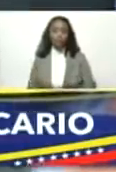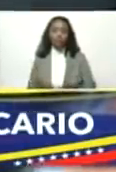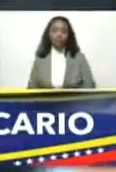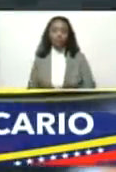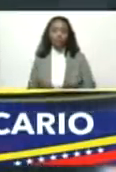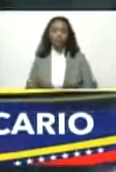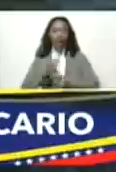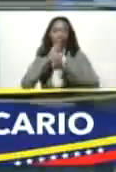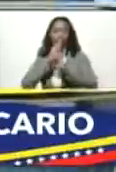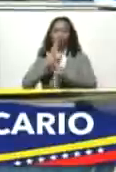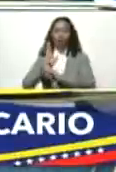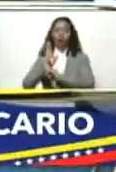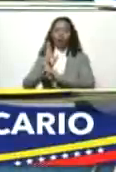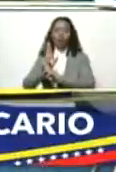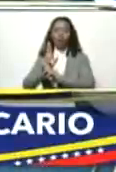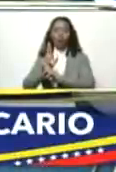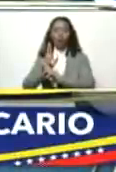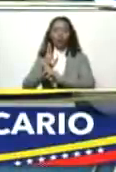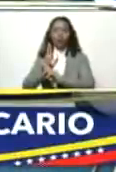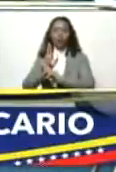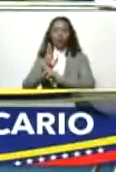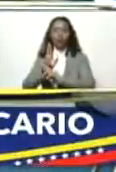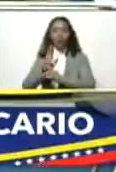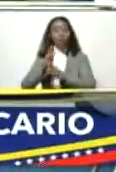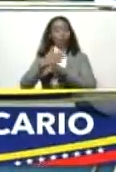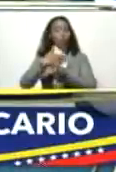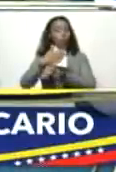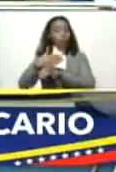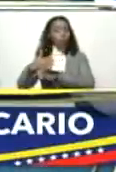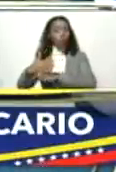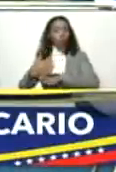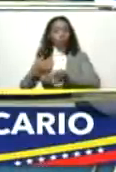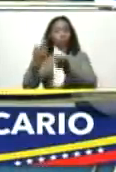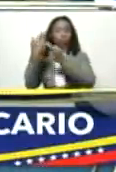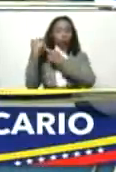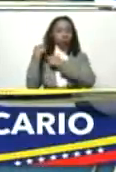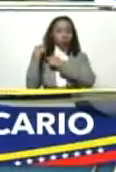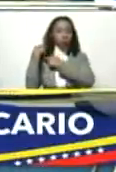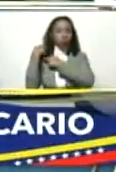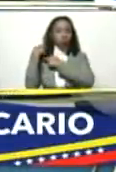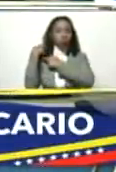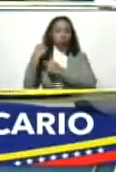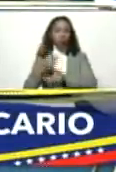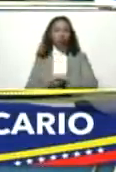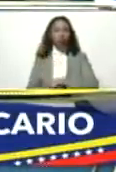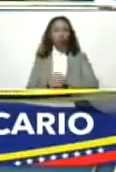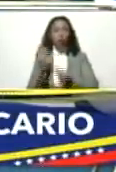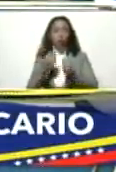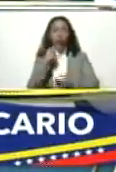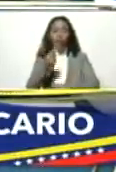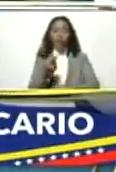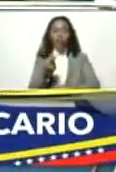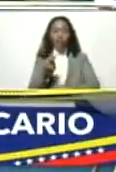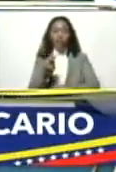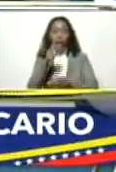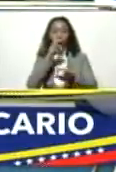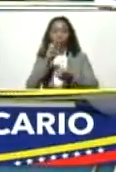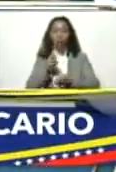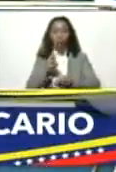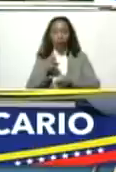la responsabilidad es compartida como dice el presidente de Banjén